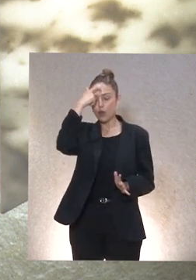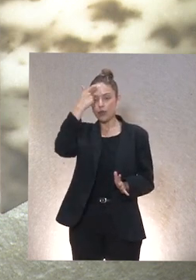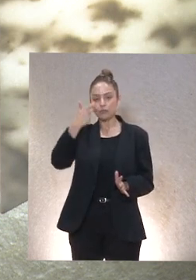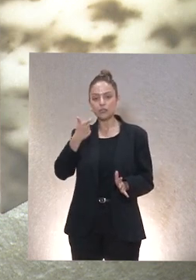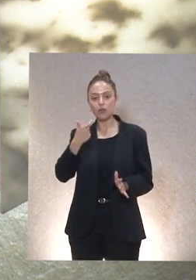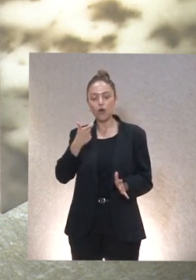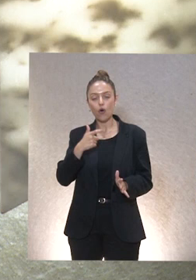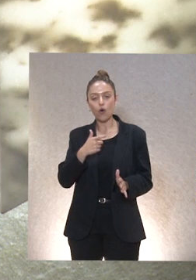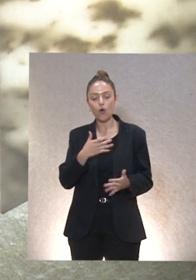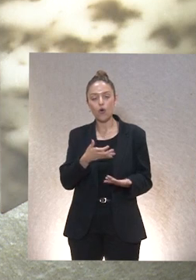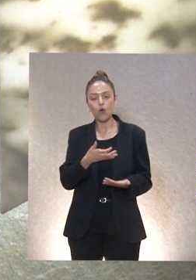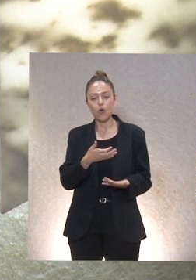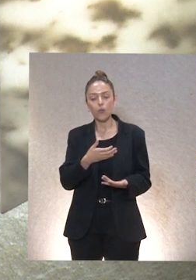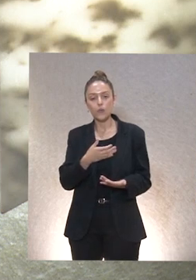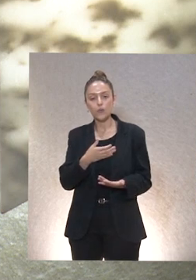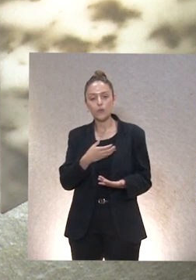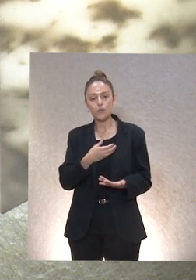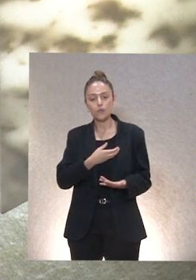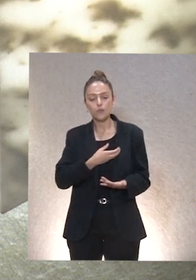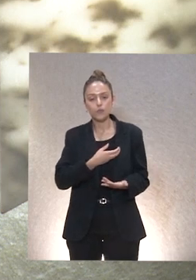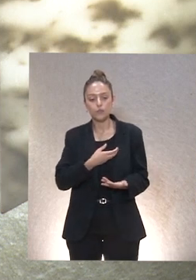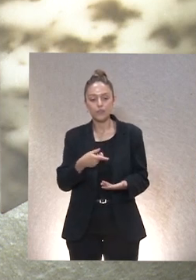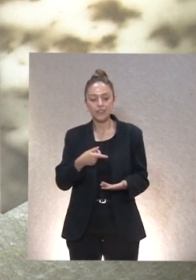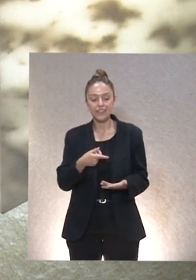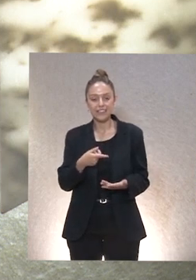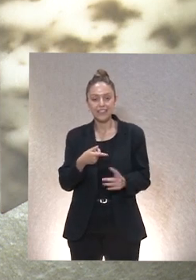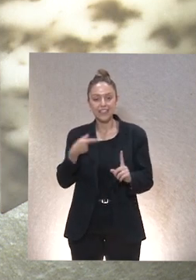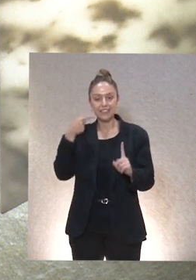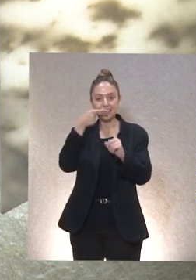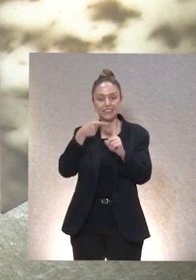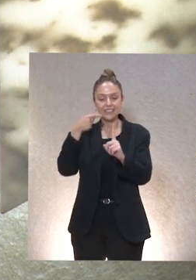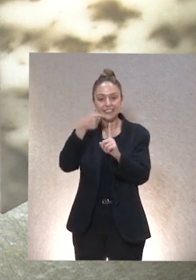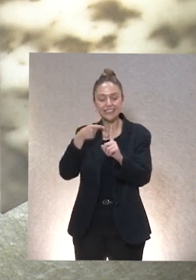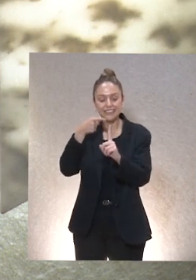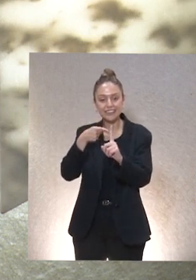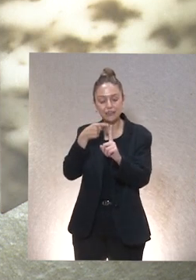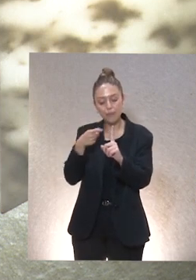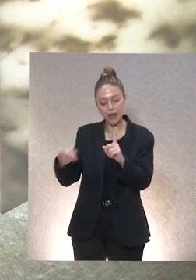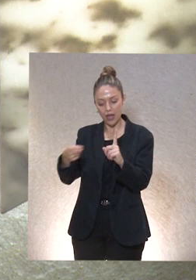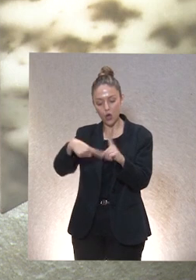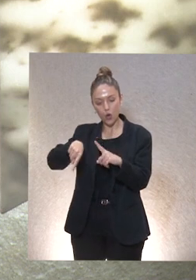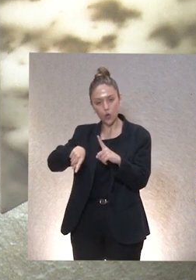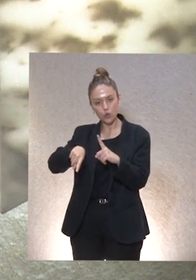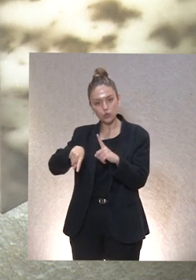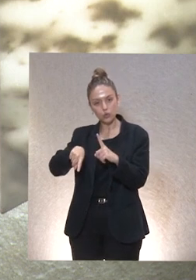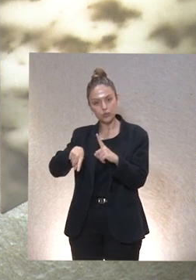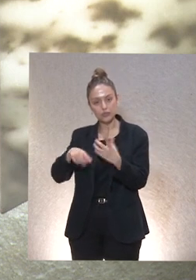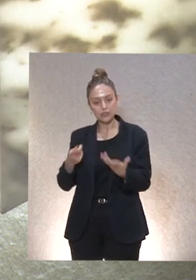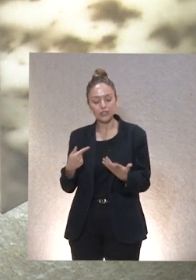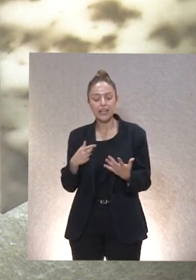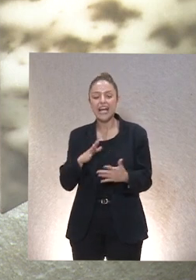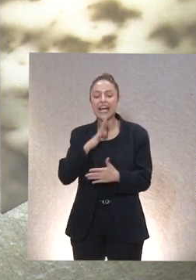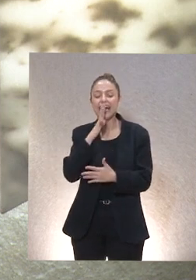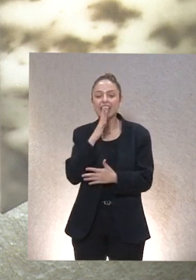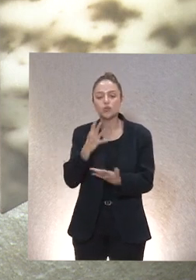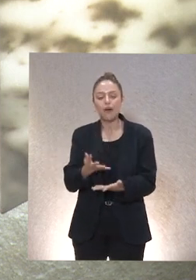instancia siempre sea respetuosa con los otros, que sirva a los otros, que no sé qué. Cuando quieres servir a una causa,